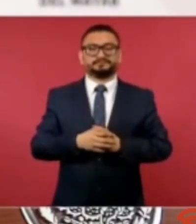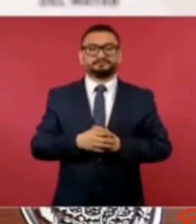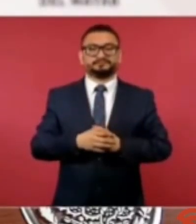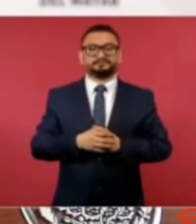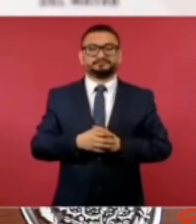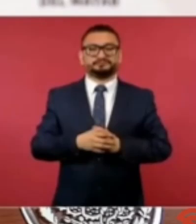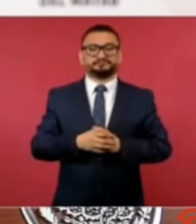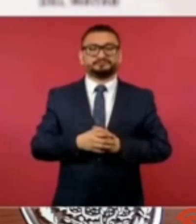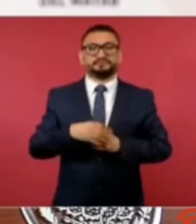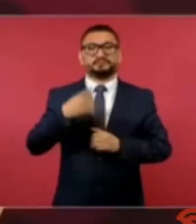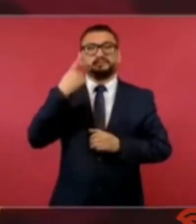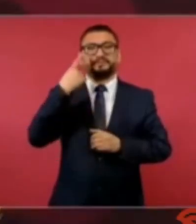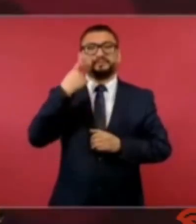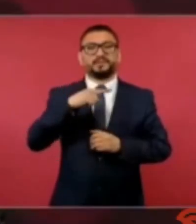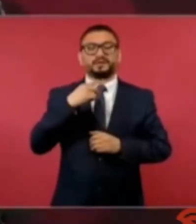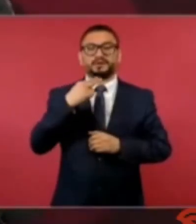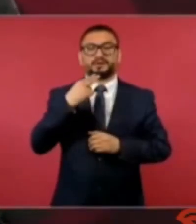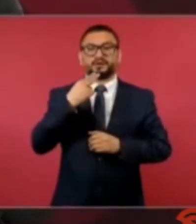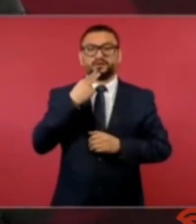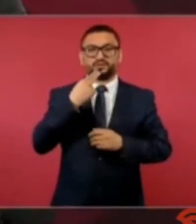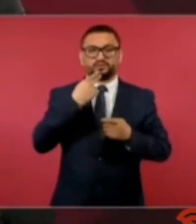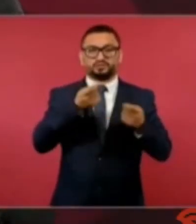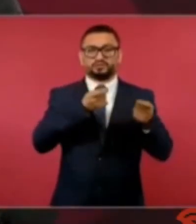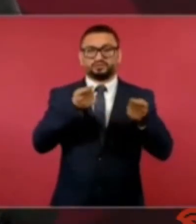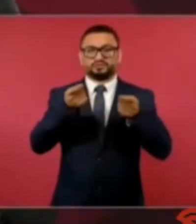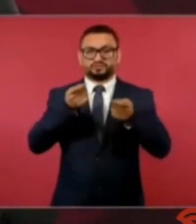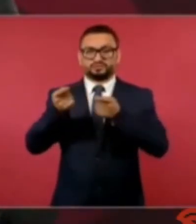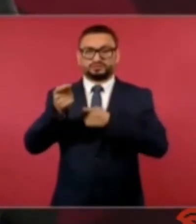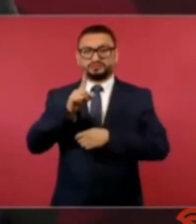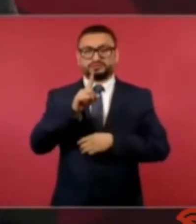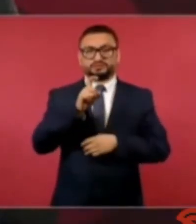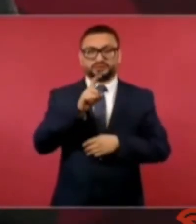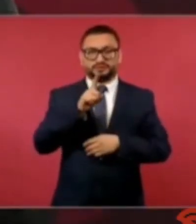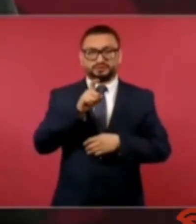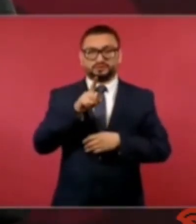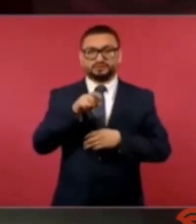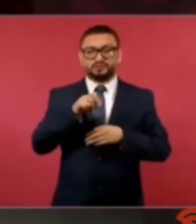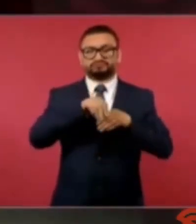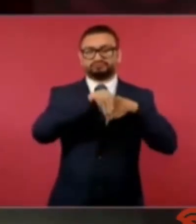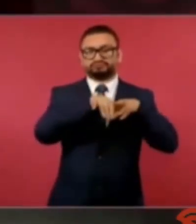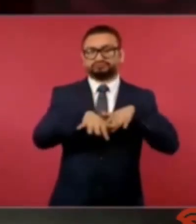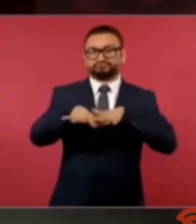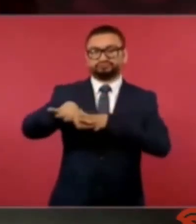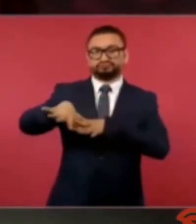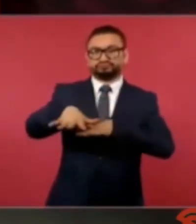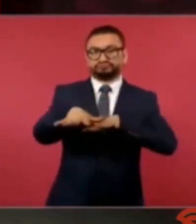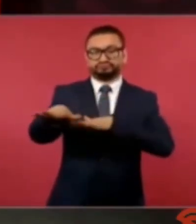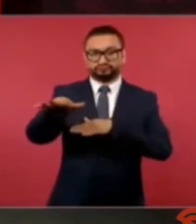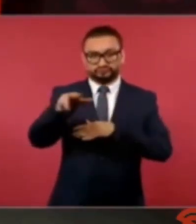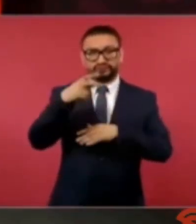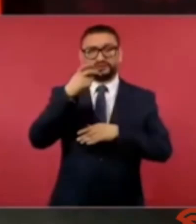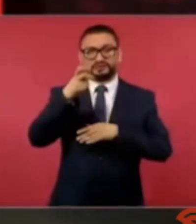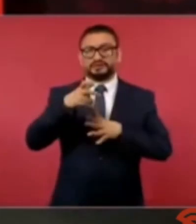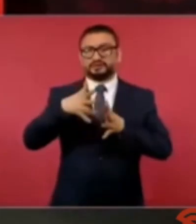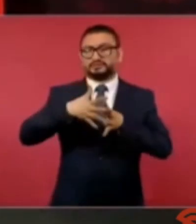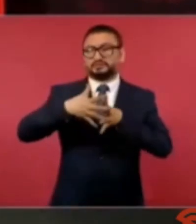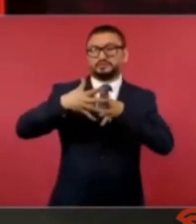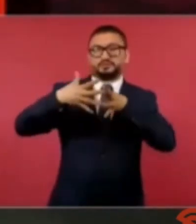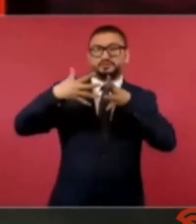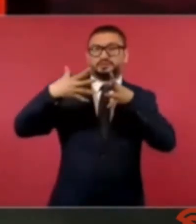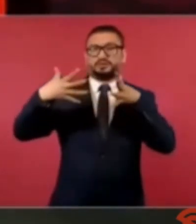manejo de agua el distrito de riego más grande